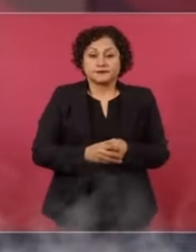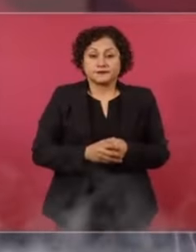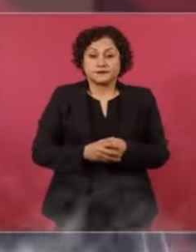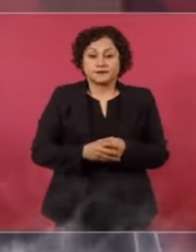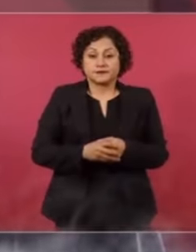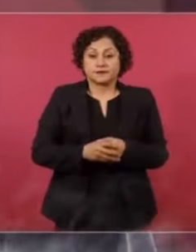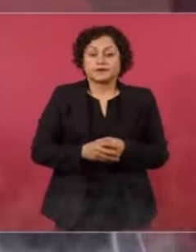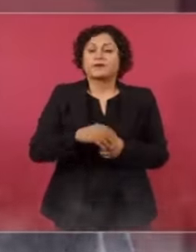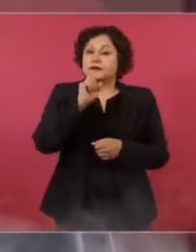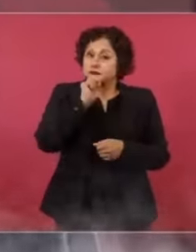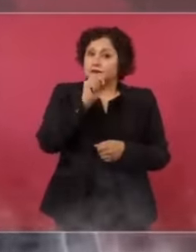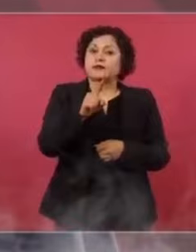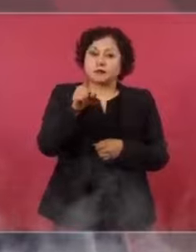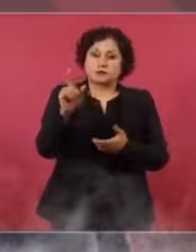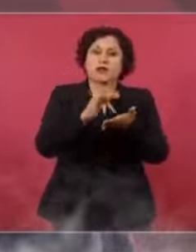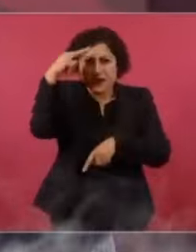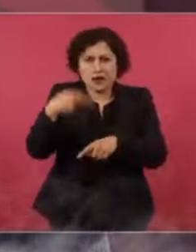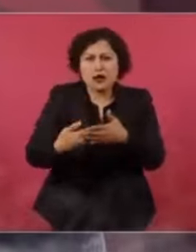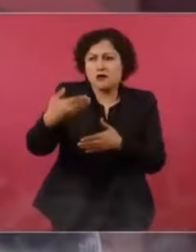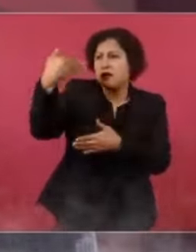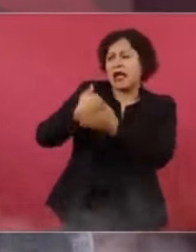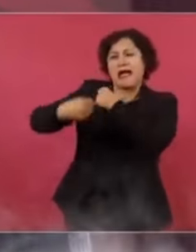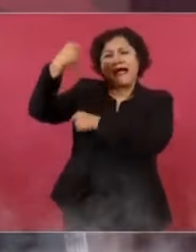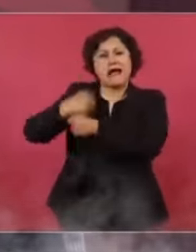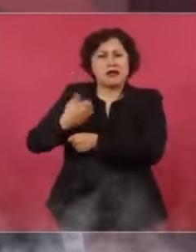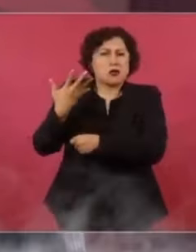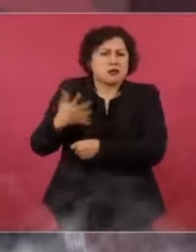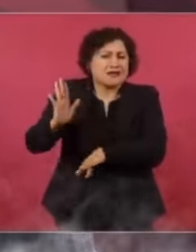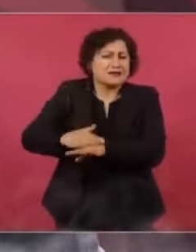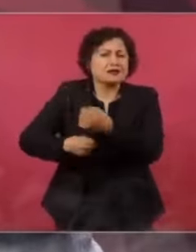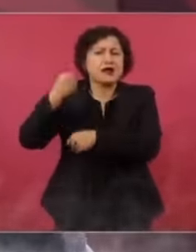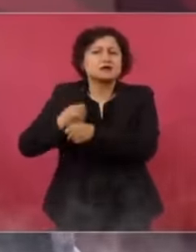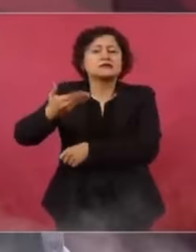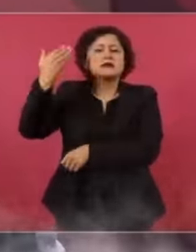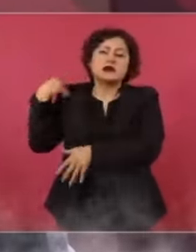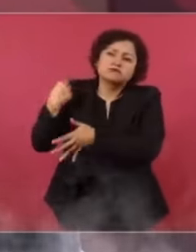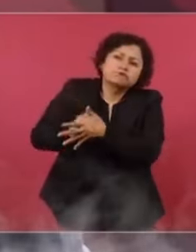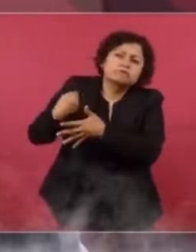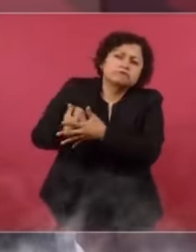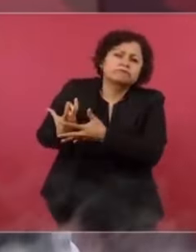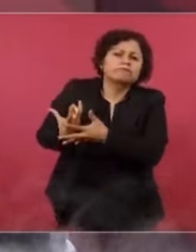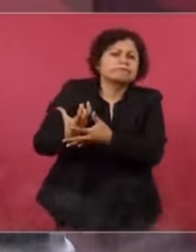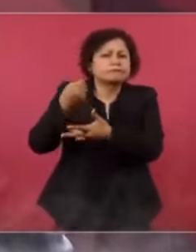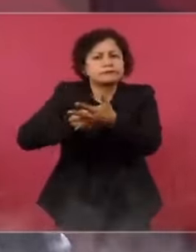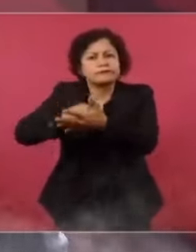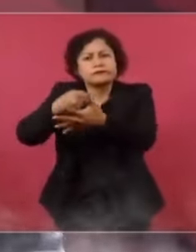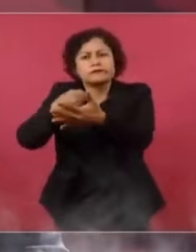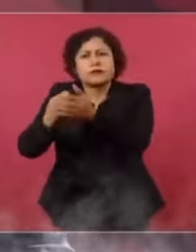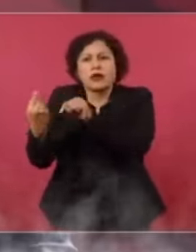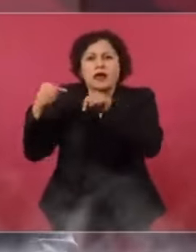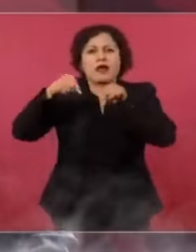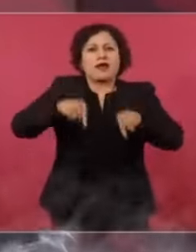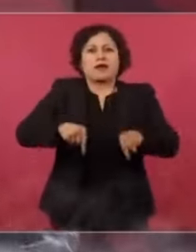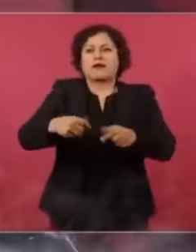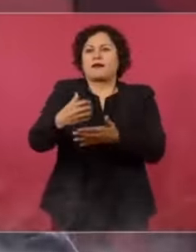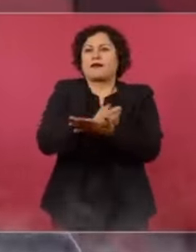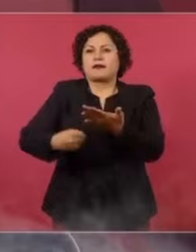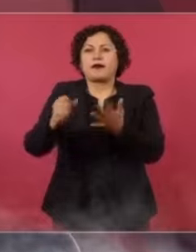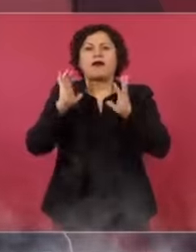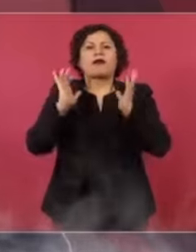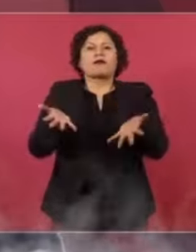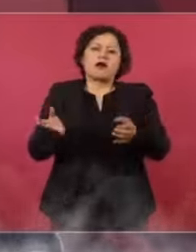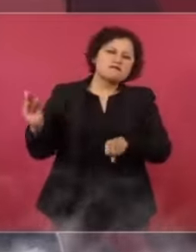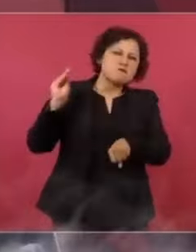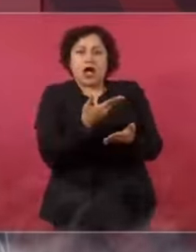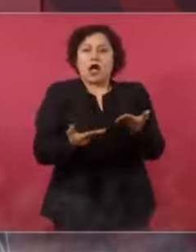Pincarme y agradecerle al pueblo y agradecerle al creador. Y poder consumar un triunfo para sentar las bases